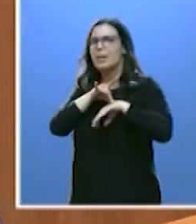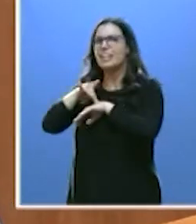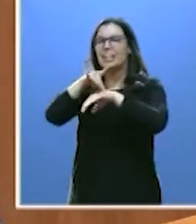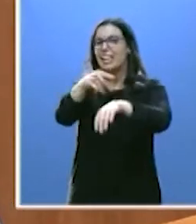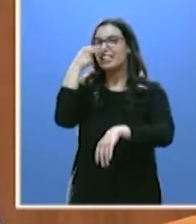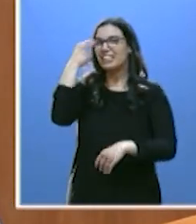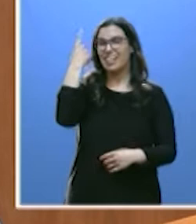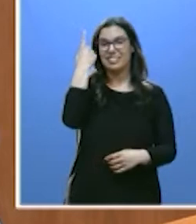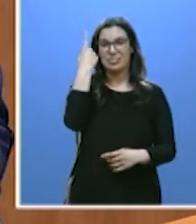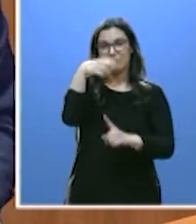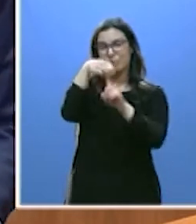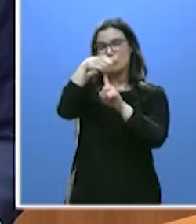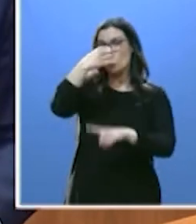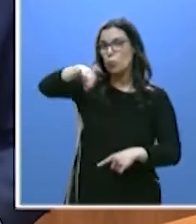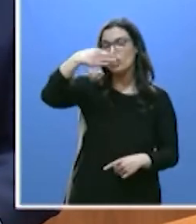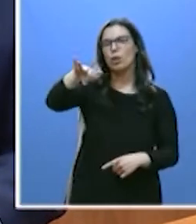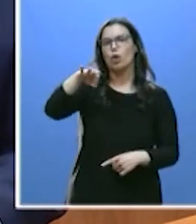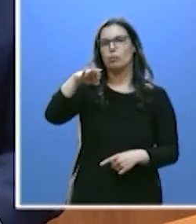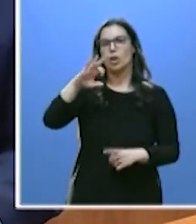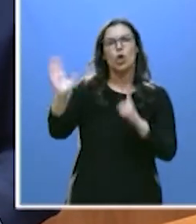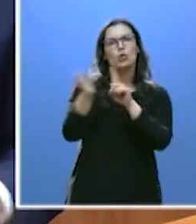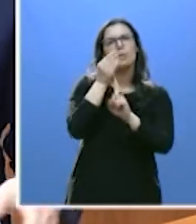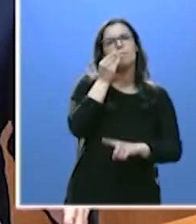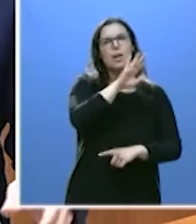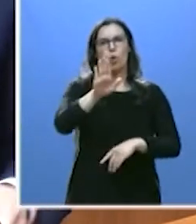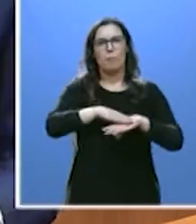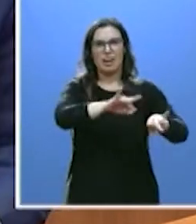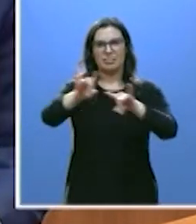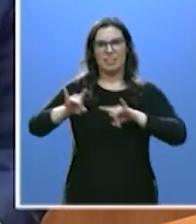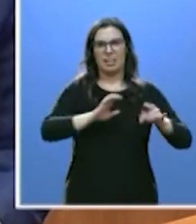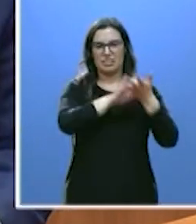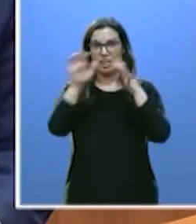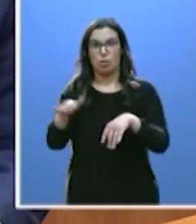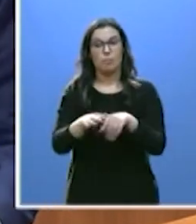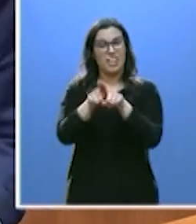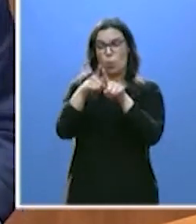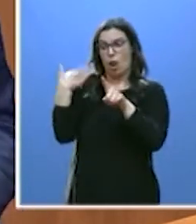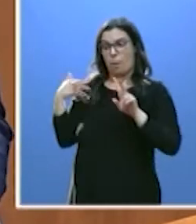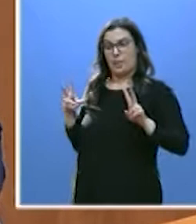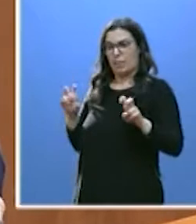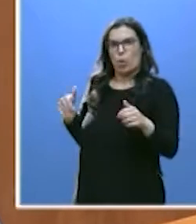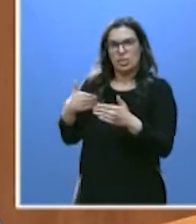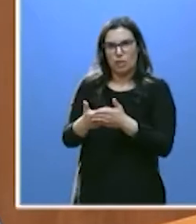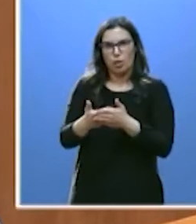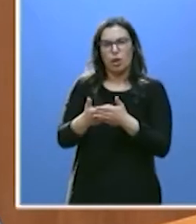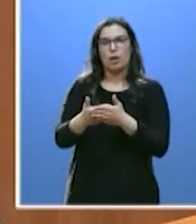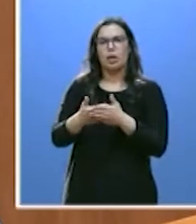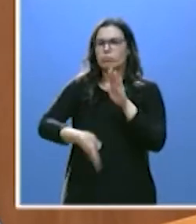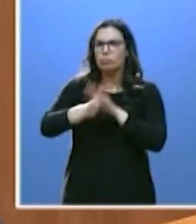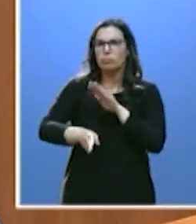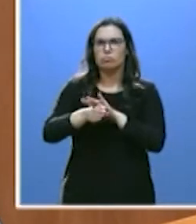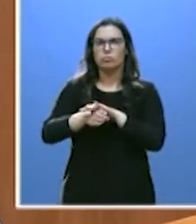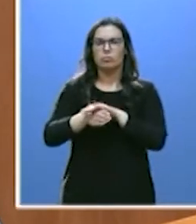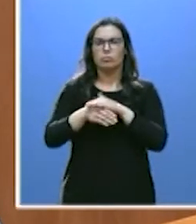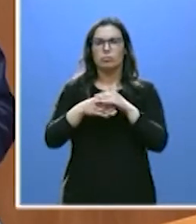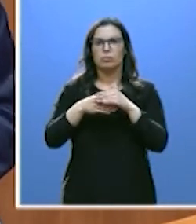interés que es conseguir lo mejor para Castilla y León. Como hemos hecho desde el principio. Y lo vamos a hacer contando con todos,